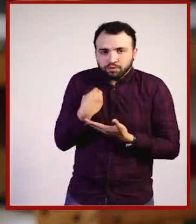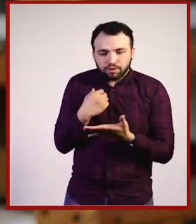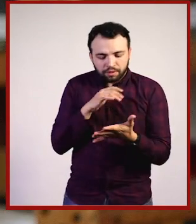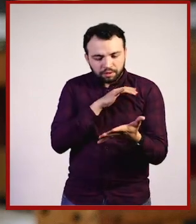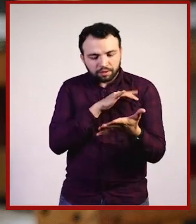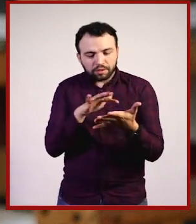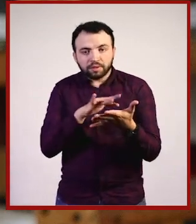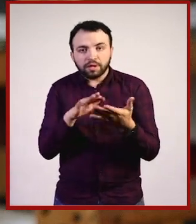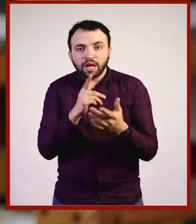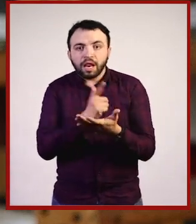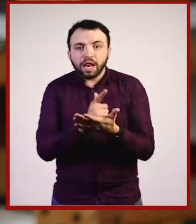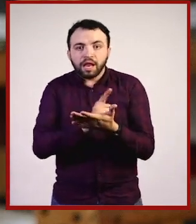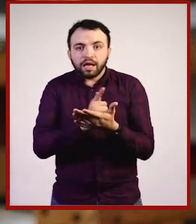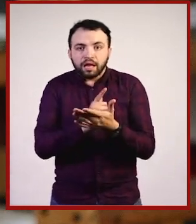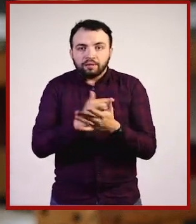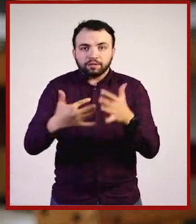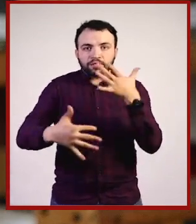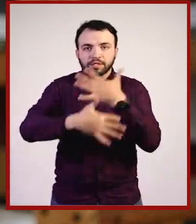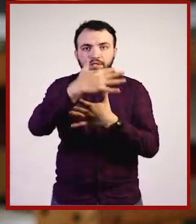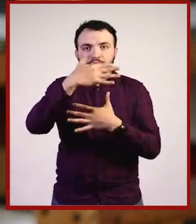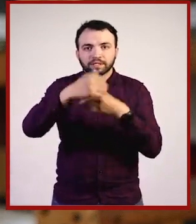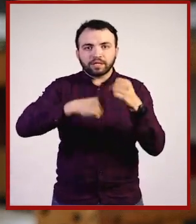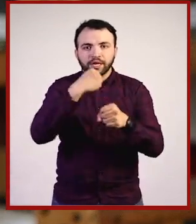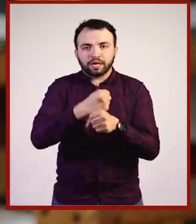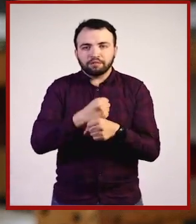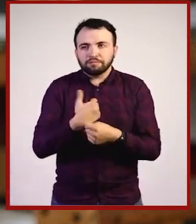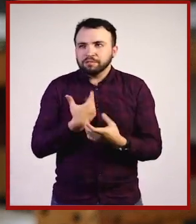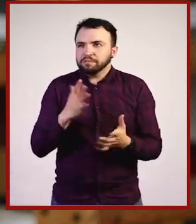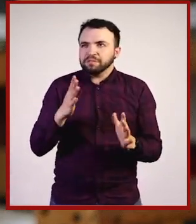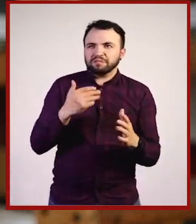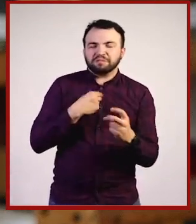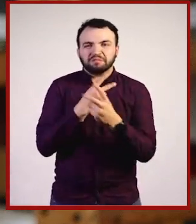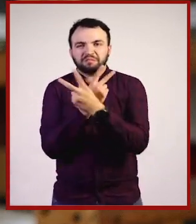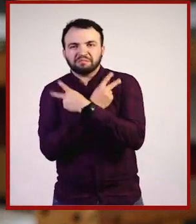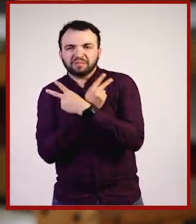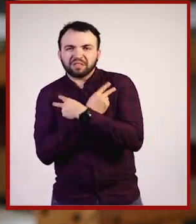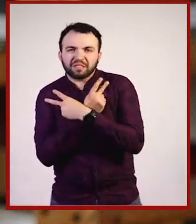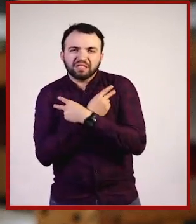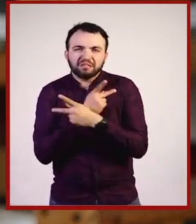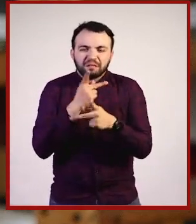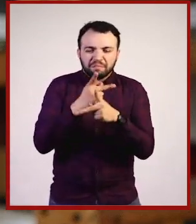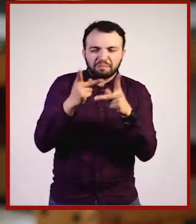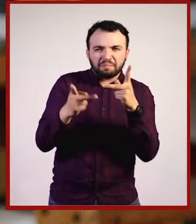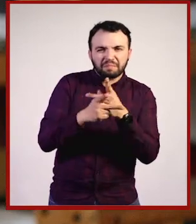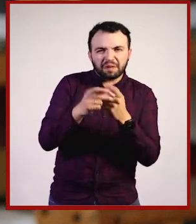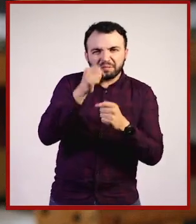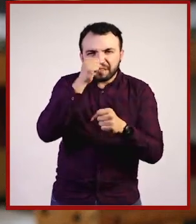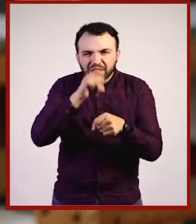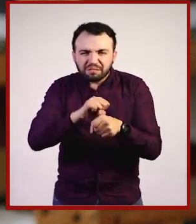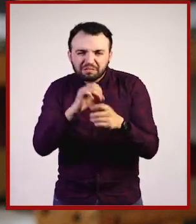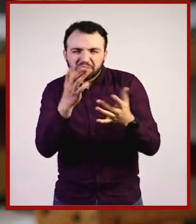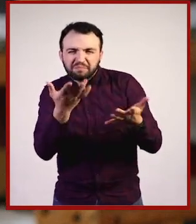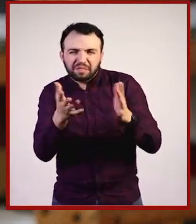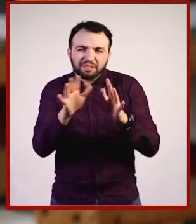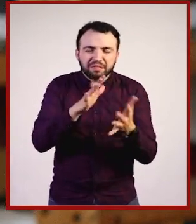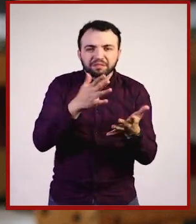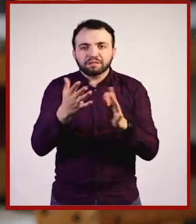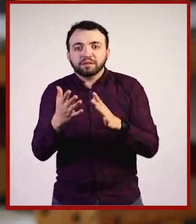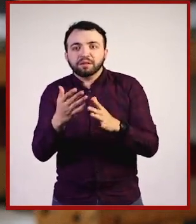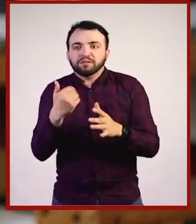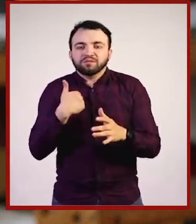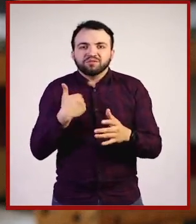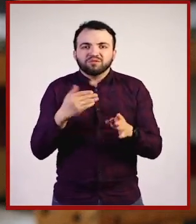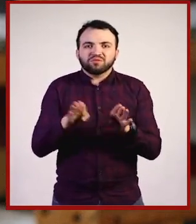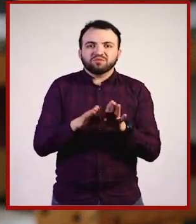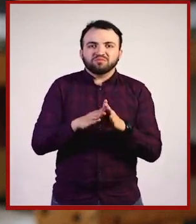15 años. Estaba yo en las vacaciones entre la secundaria y la preparatoria y como te digo, estaba desesperado, no sabía qué hacer con